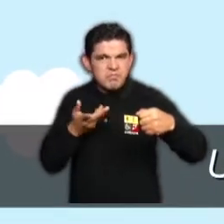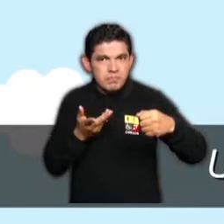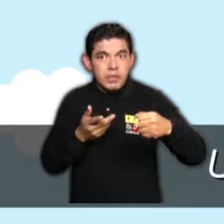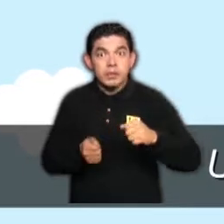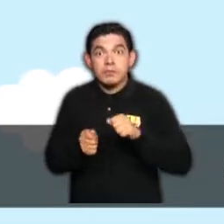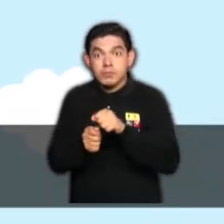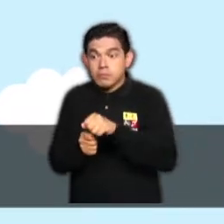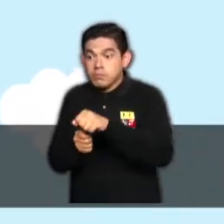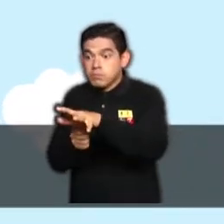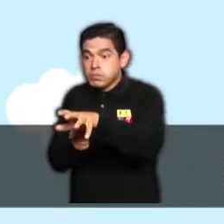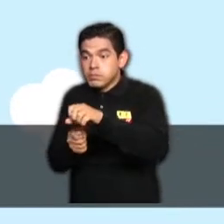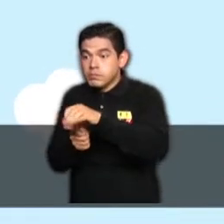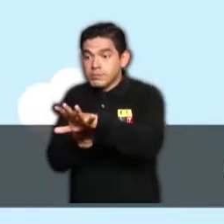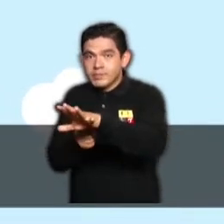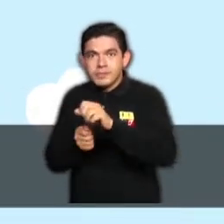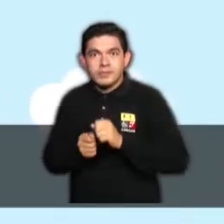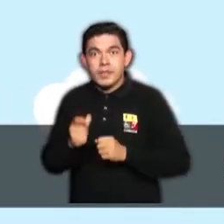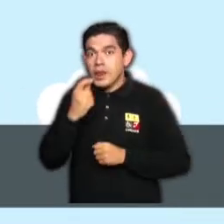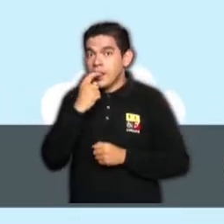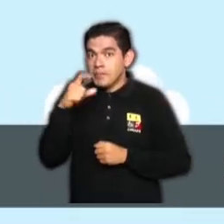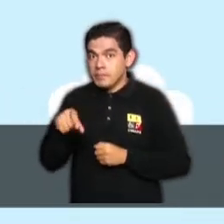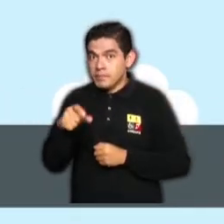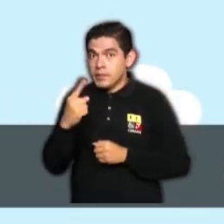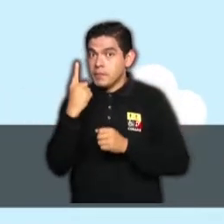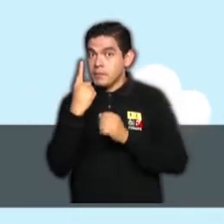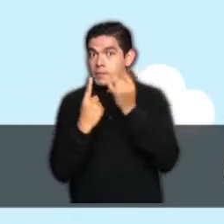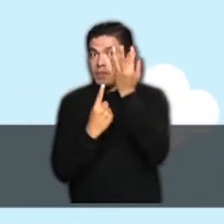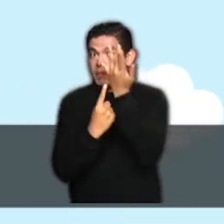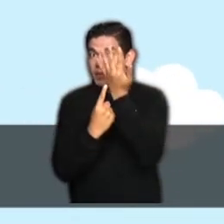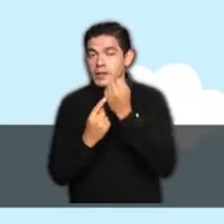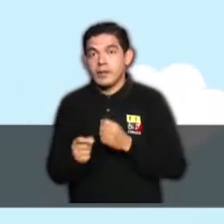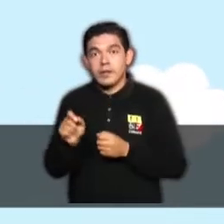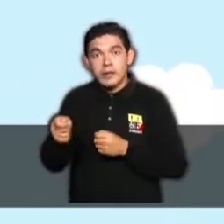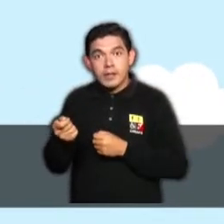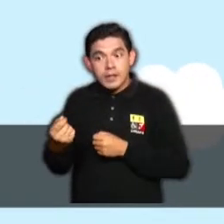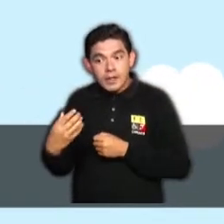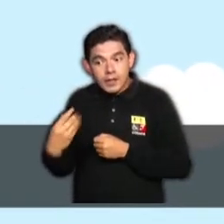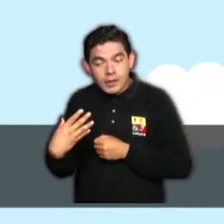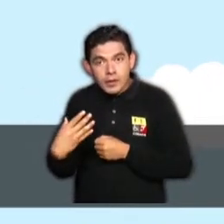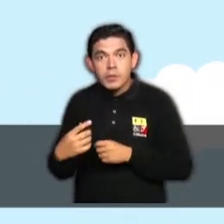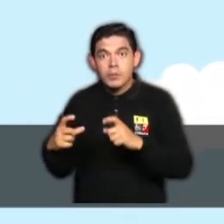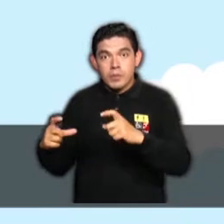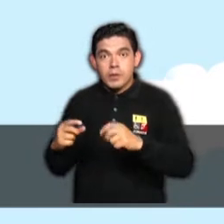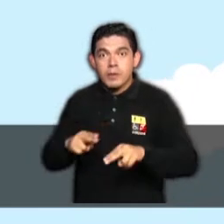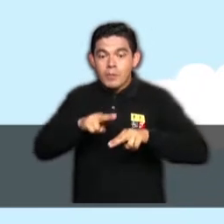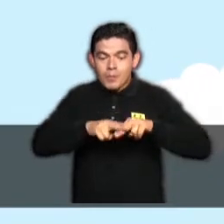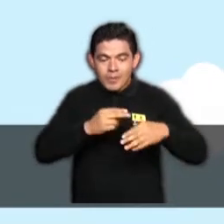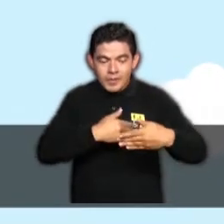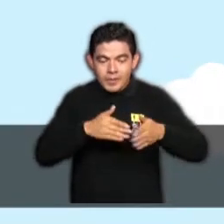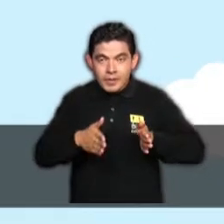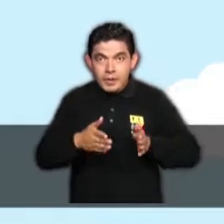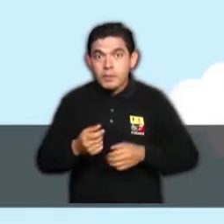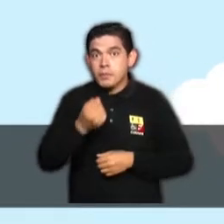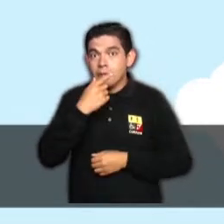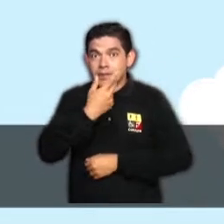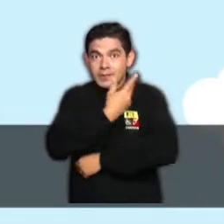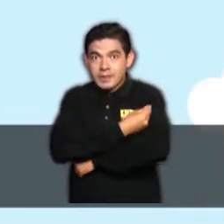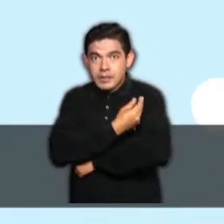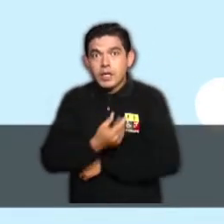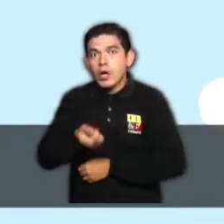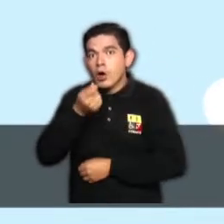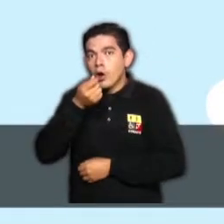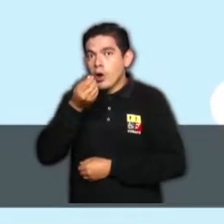linterna con pilas, velas, radio portátil, botiquín, medicina, alimentos no